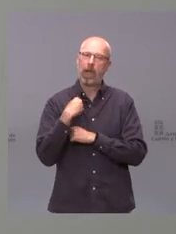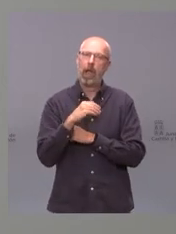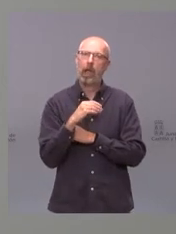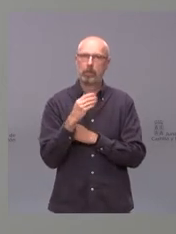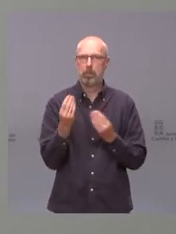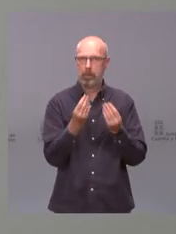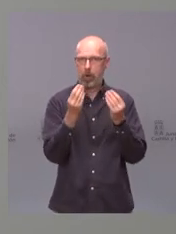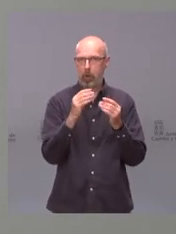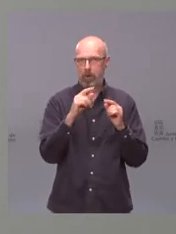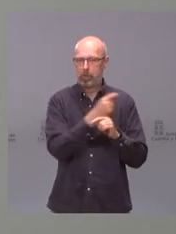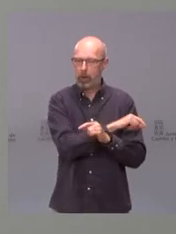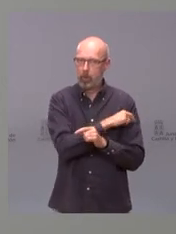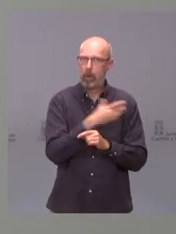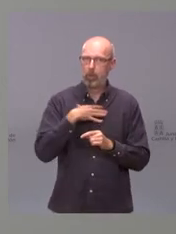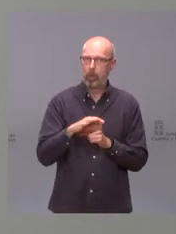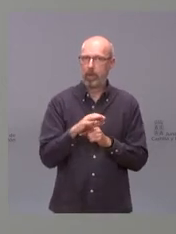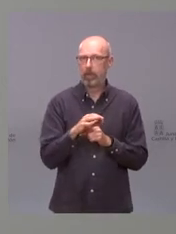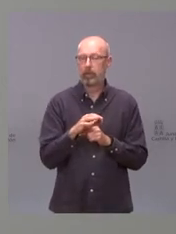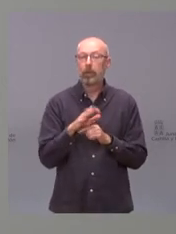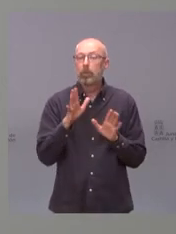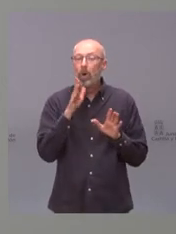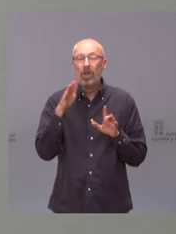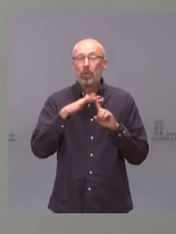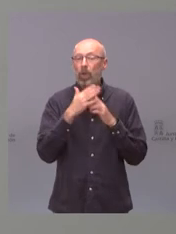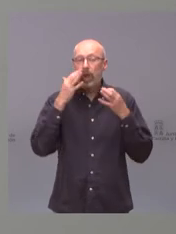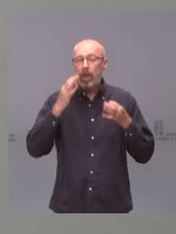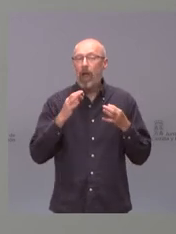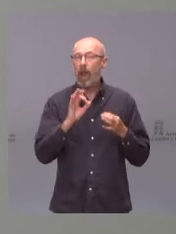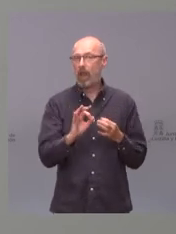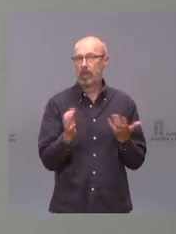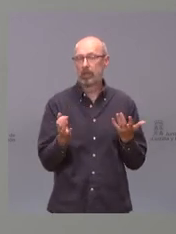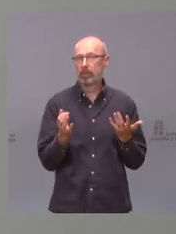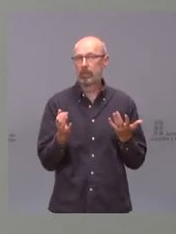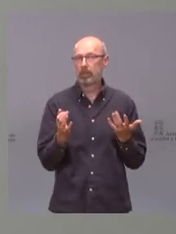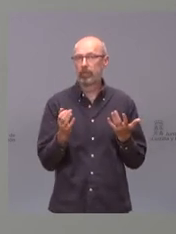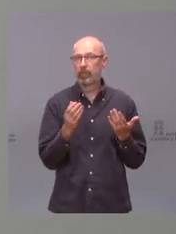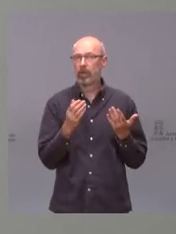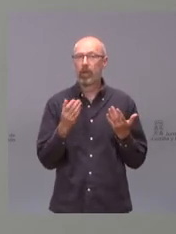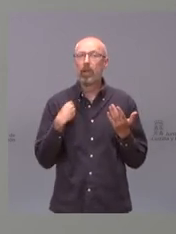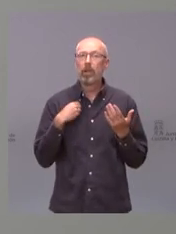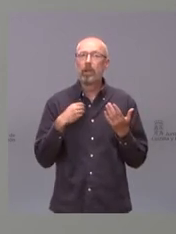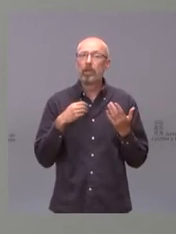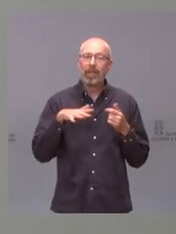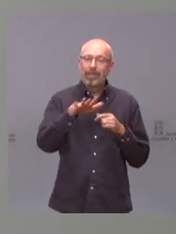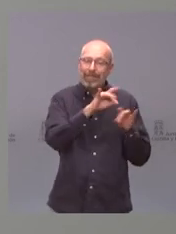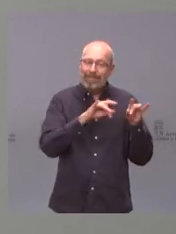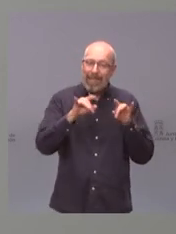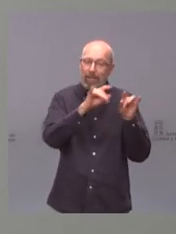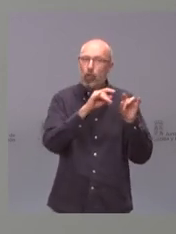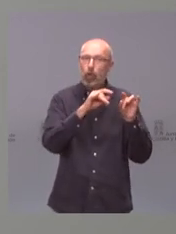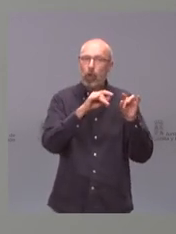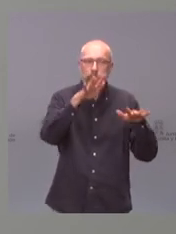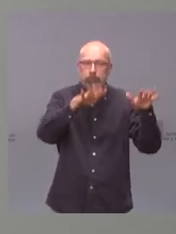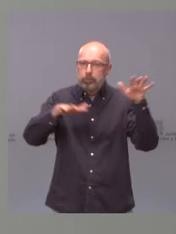tal y como la comenta nuestro portavoz es decir no se puede buscar homogeneidad en un territorio que no es homogéneo